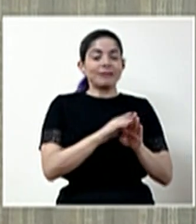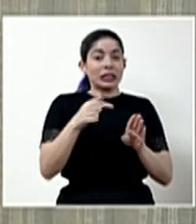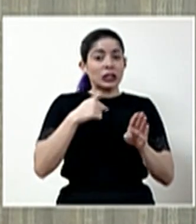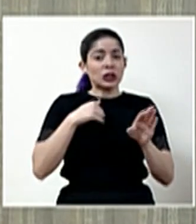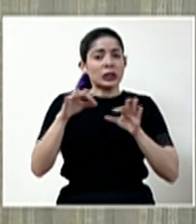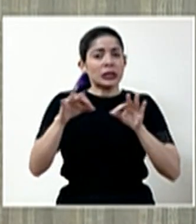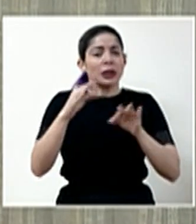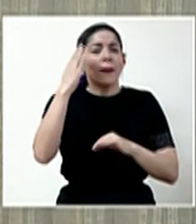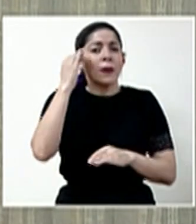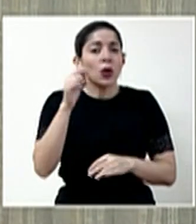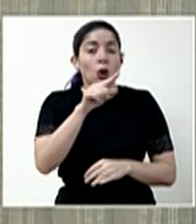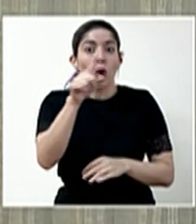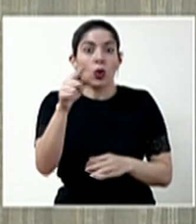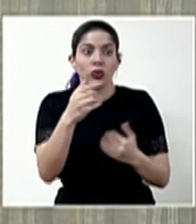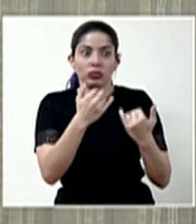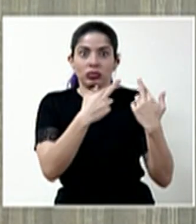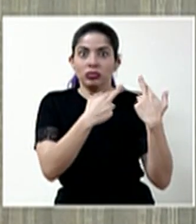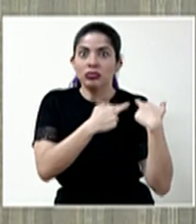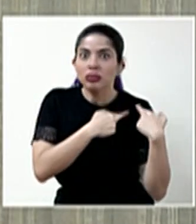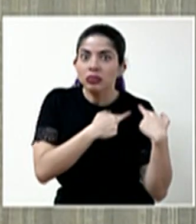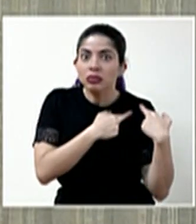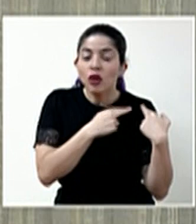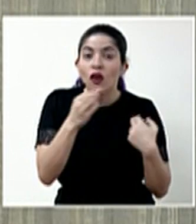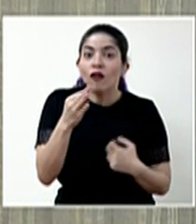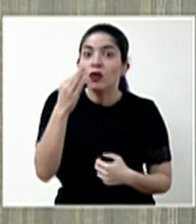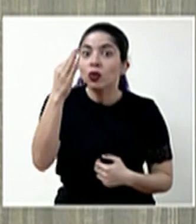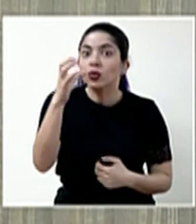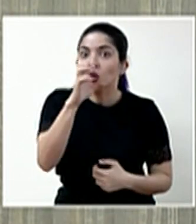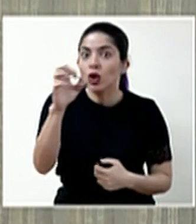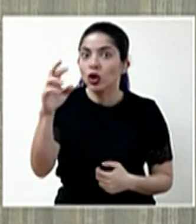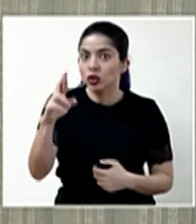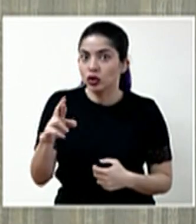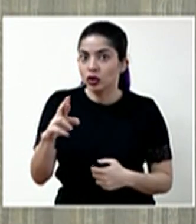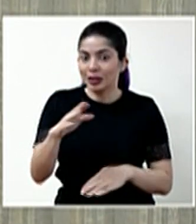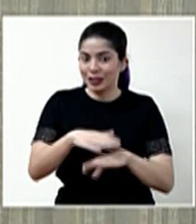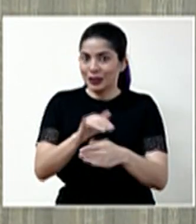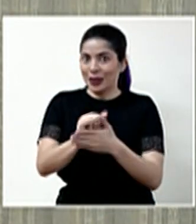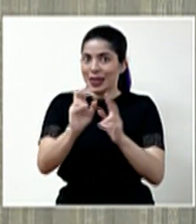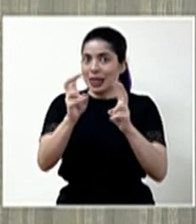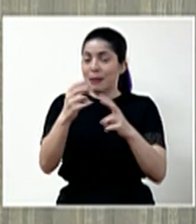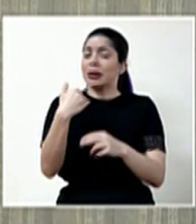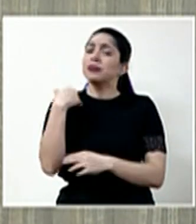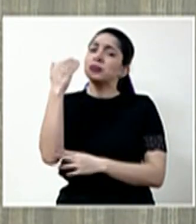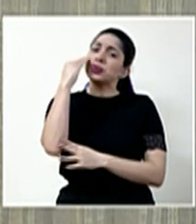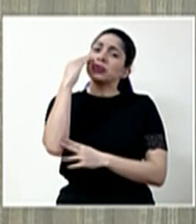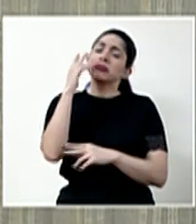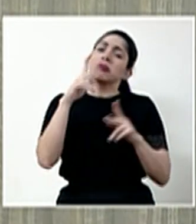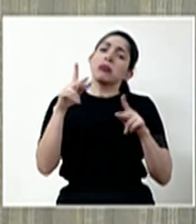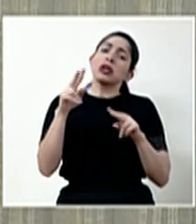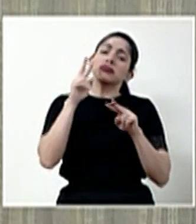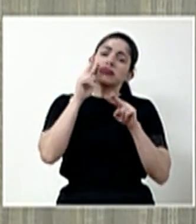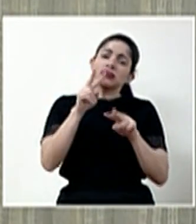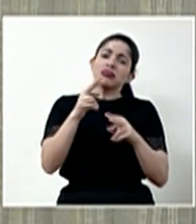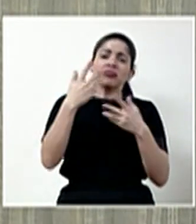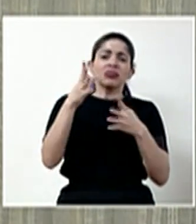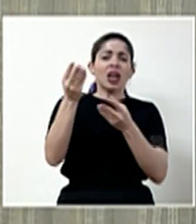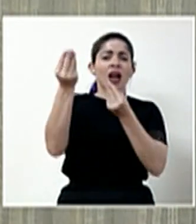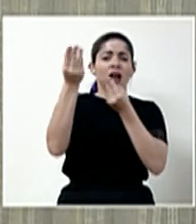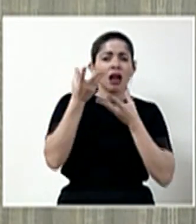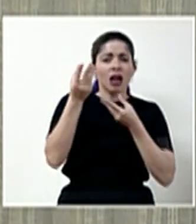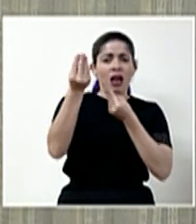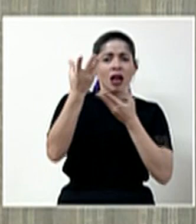que tenemos en nuestras manos el futuro de lo que va a ocurrir en Costa Rica en ese sentido. Yo sé que lo hemos estado indicando,